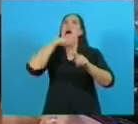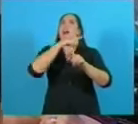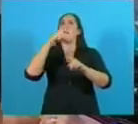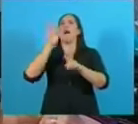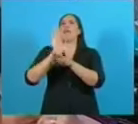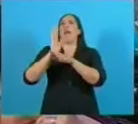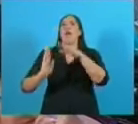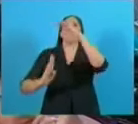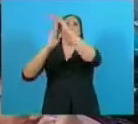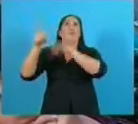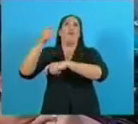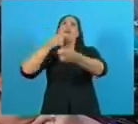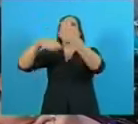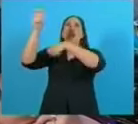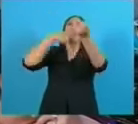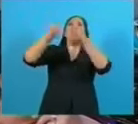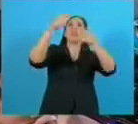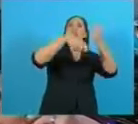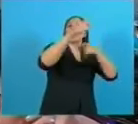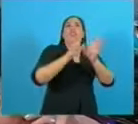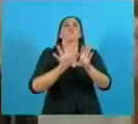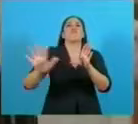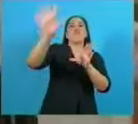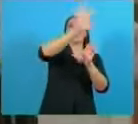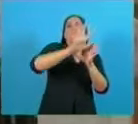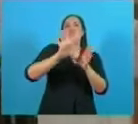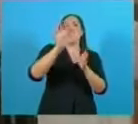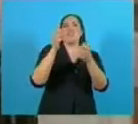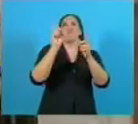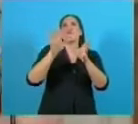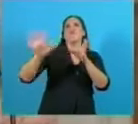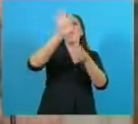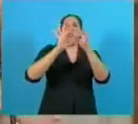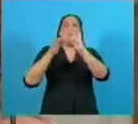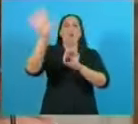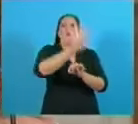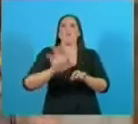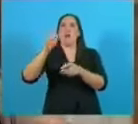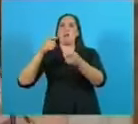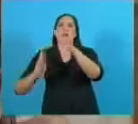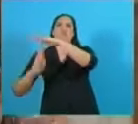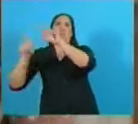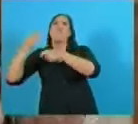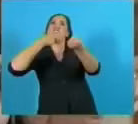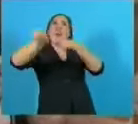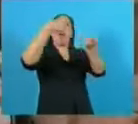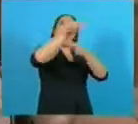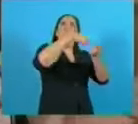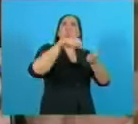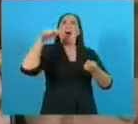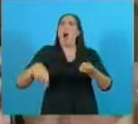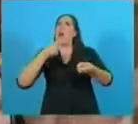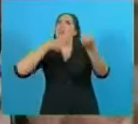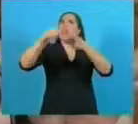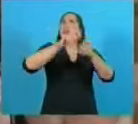exportadora. ¿Por qué? Porque le vendía a toda la economía europea. Ahora no le vende más tanto a economía